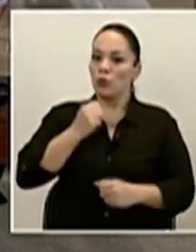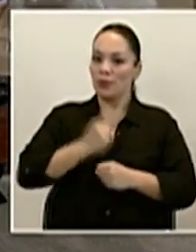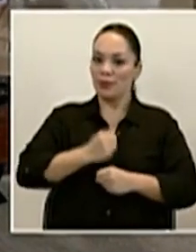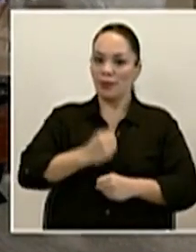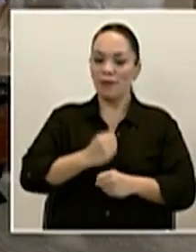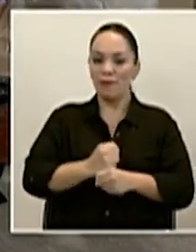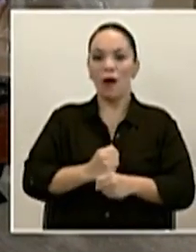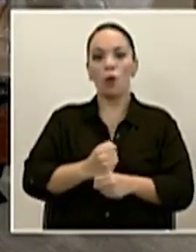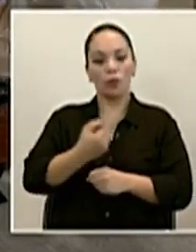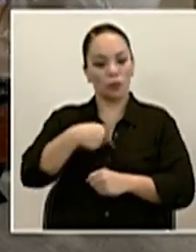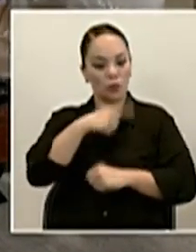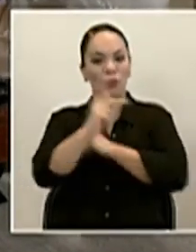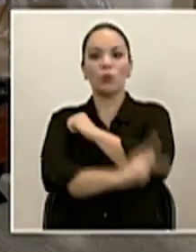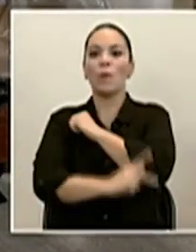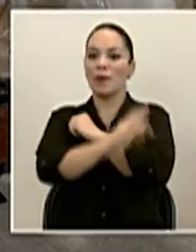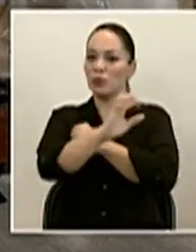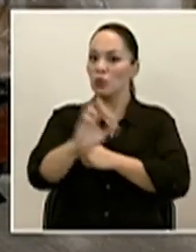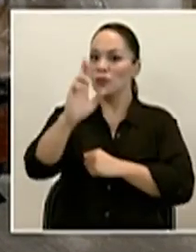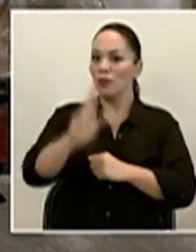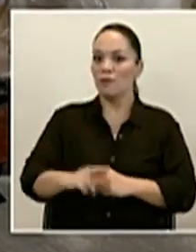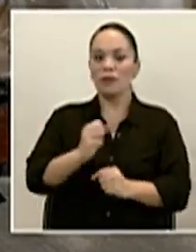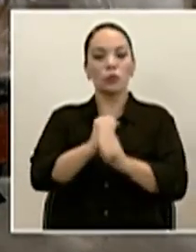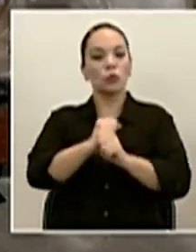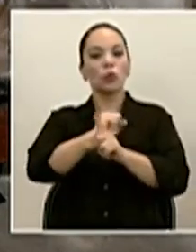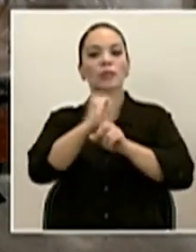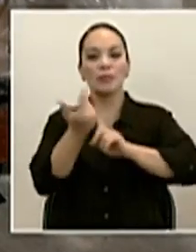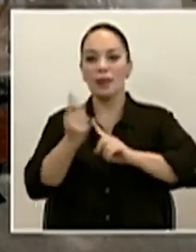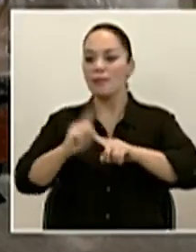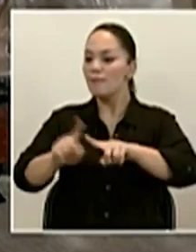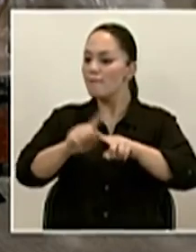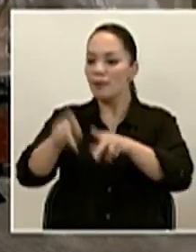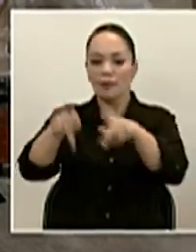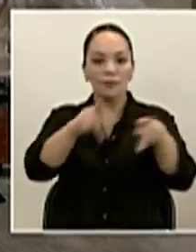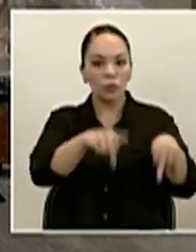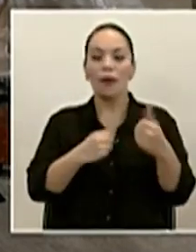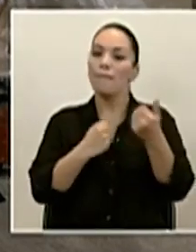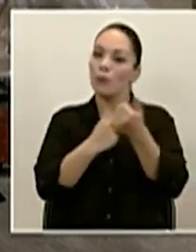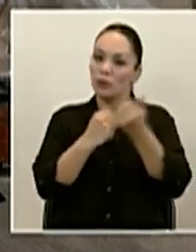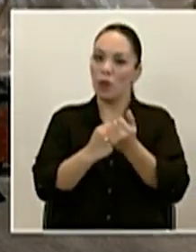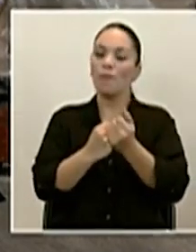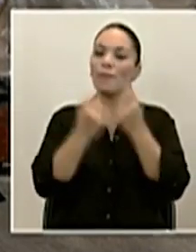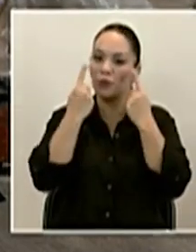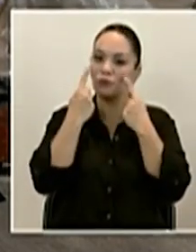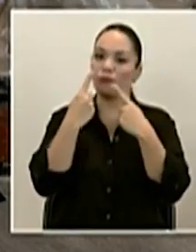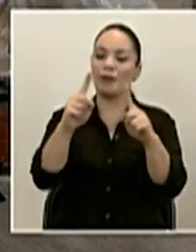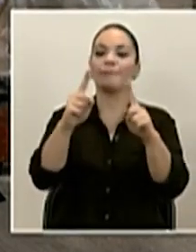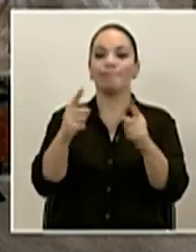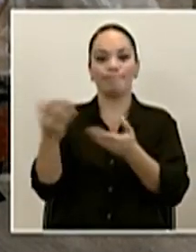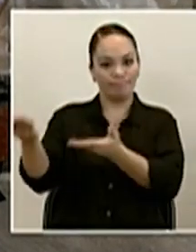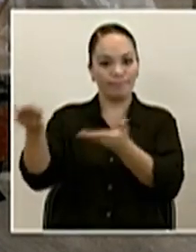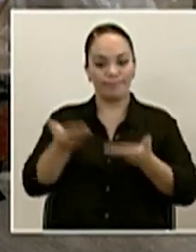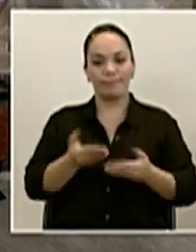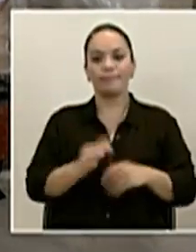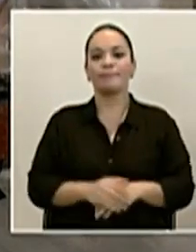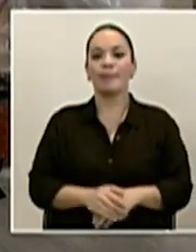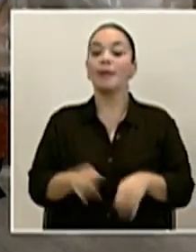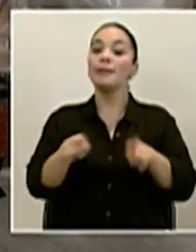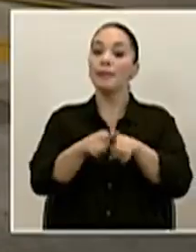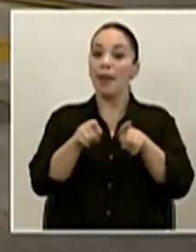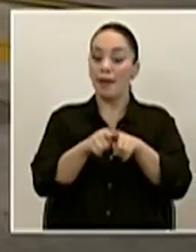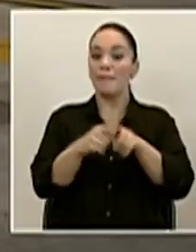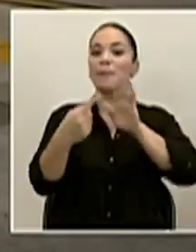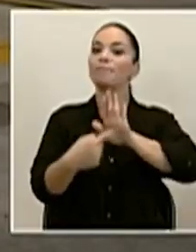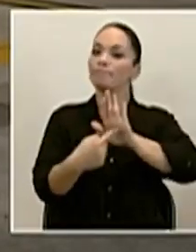que está haciendo Costa Rica, su seguridad social y las distintas personas que apoyaron para que esto sea una realidad. Quiero visibilizar,